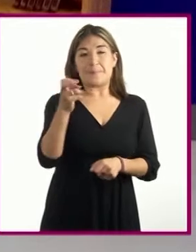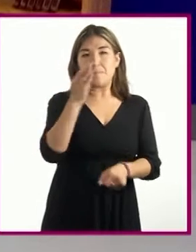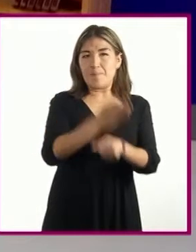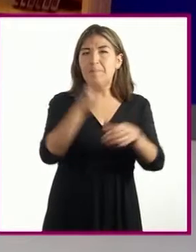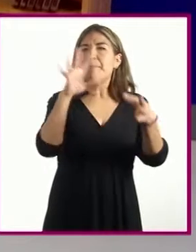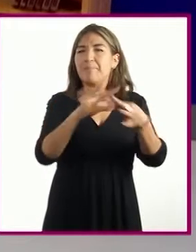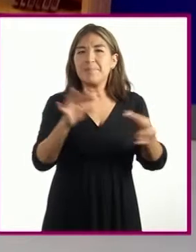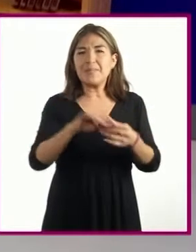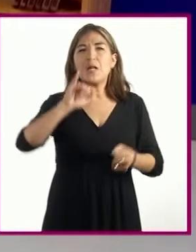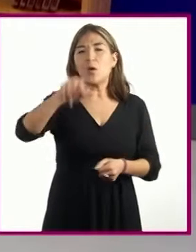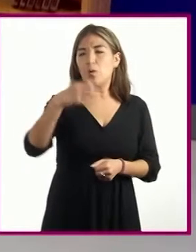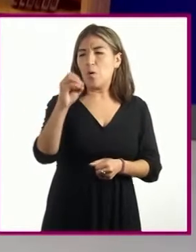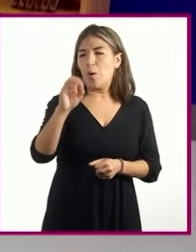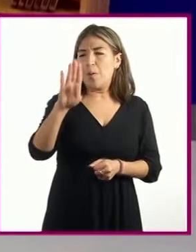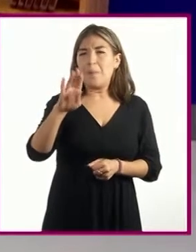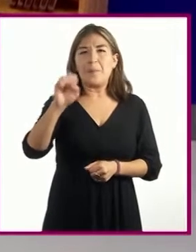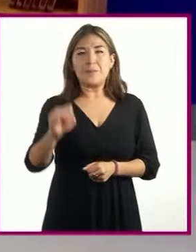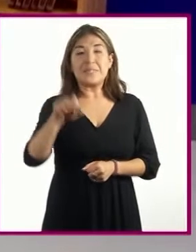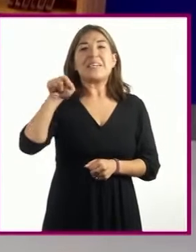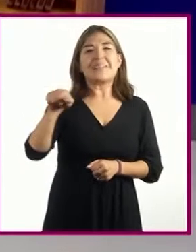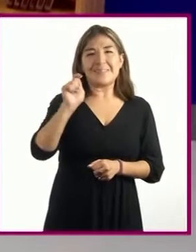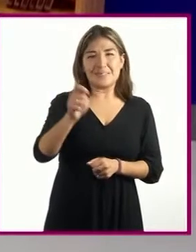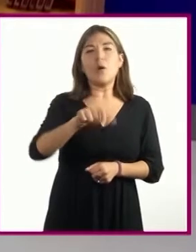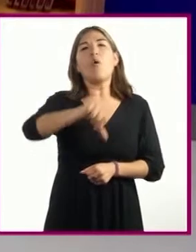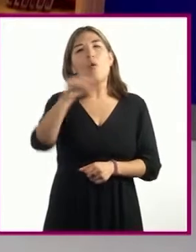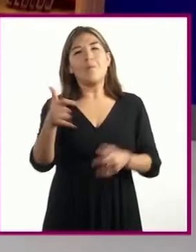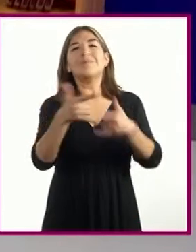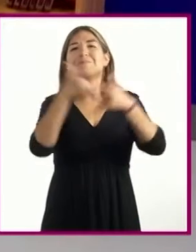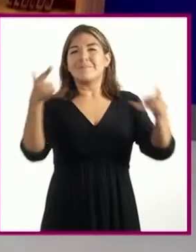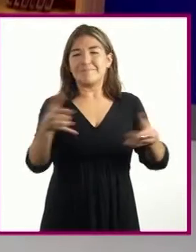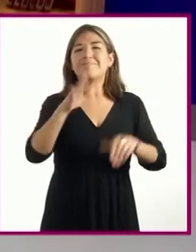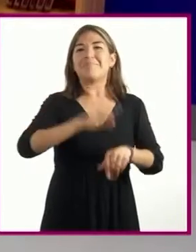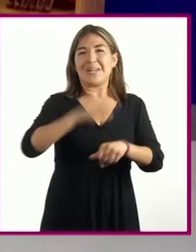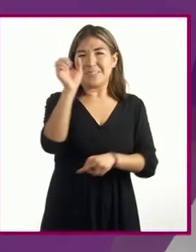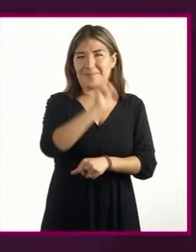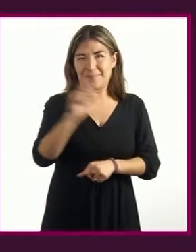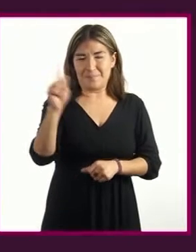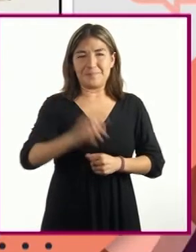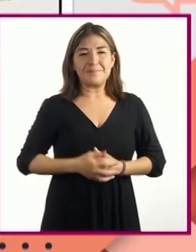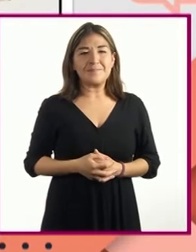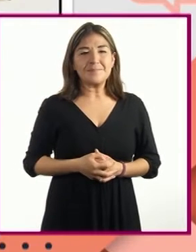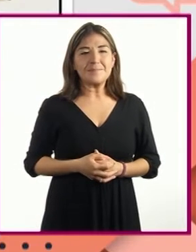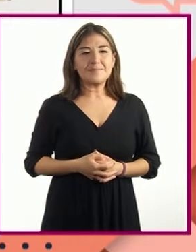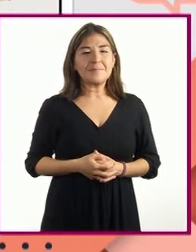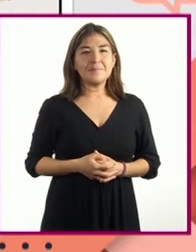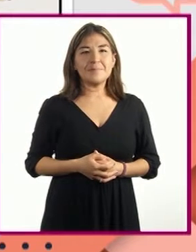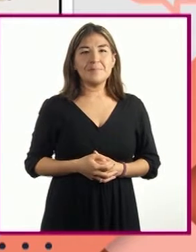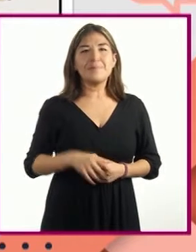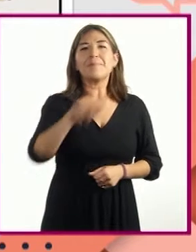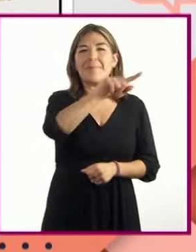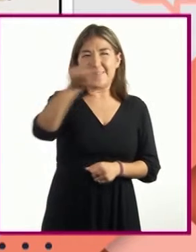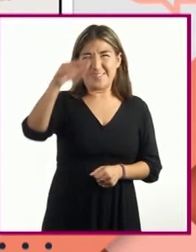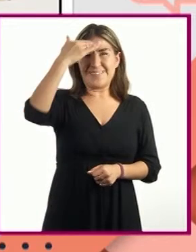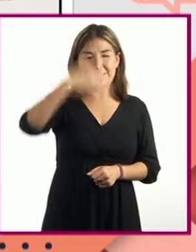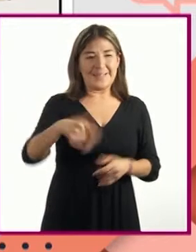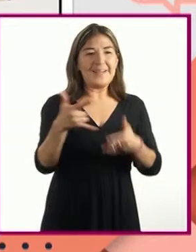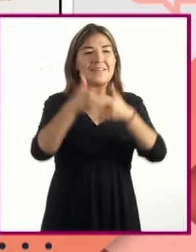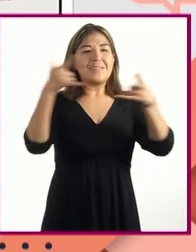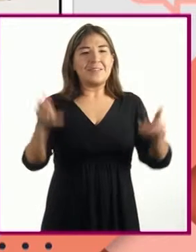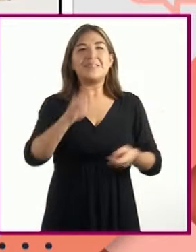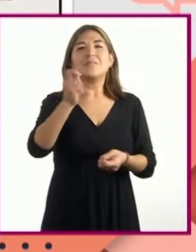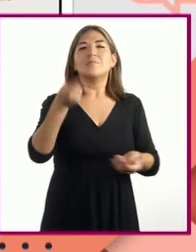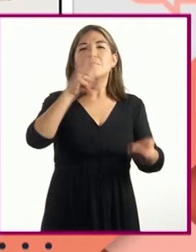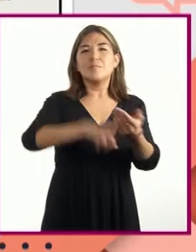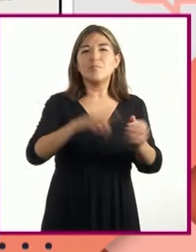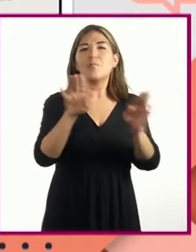mencionamos a Hobbes, quien es el personaje de otra historieta muy famosa. Como sabemos, la historieta es una